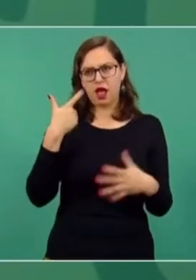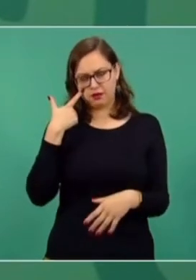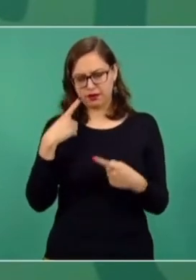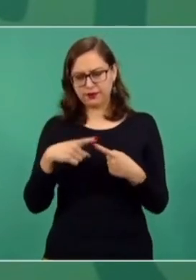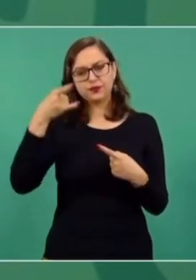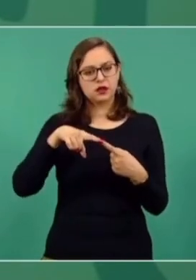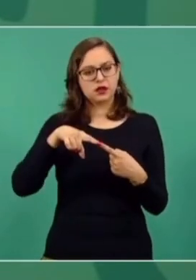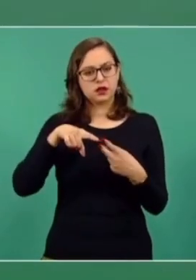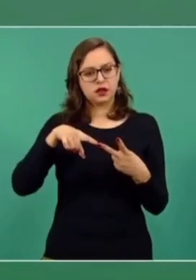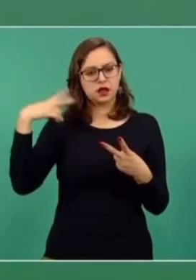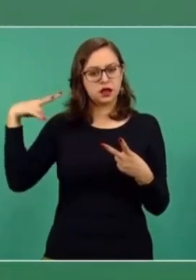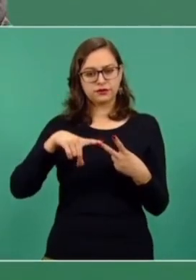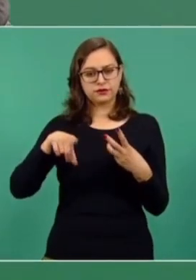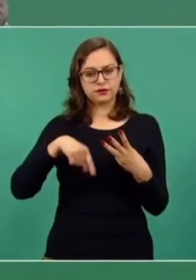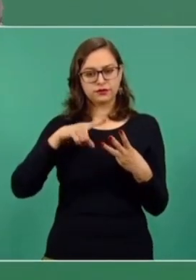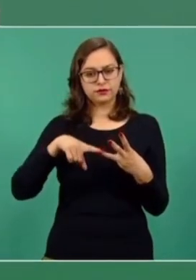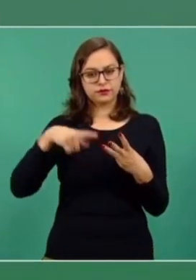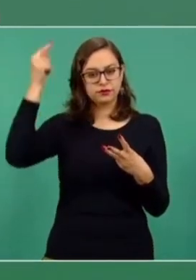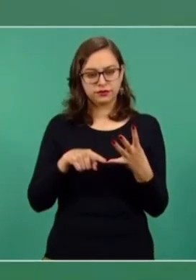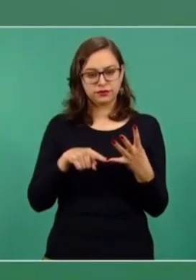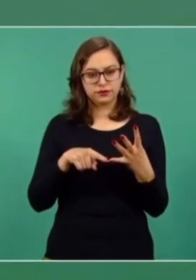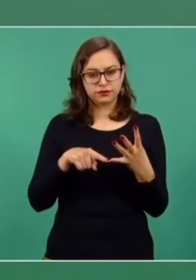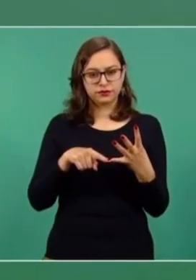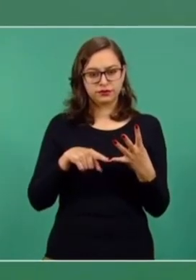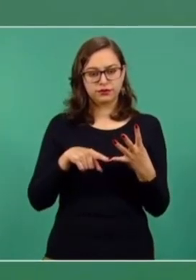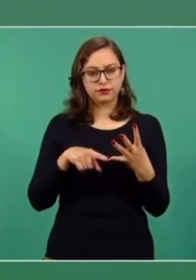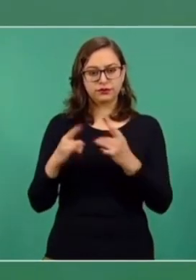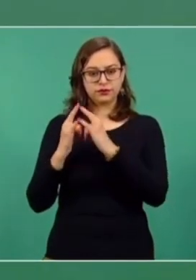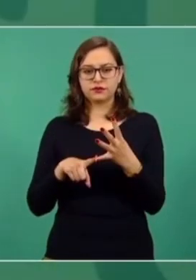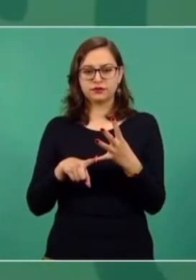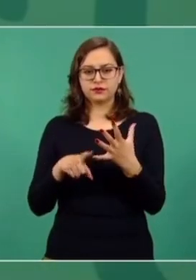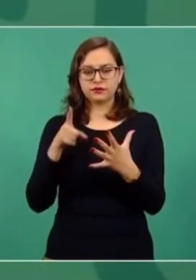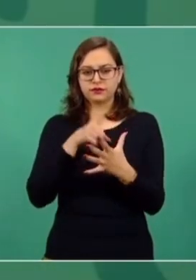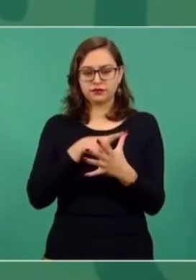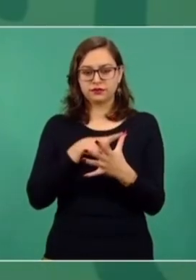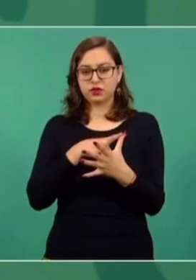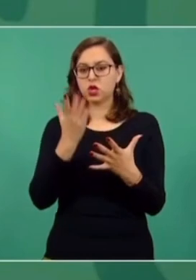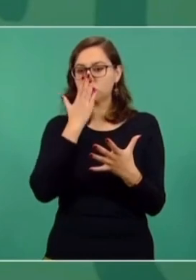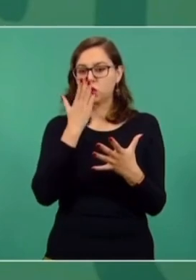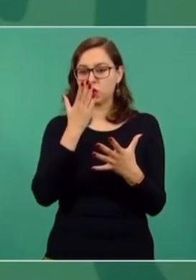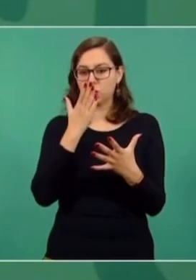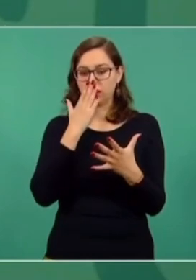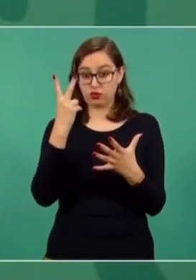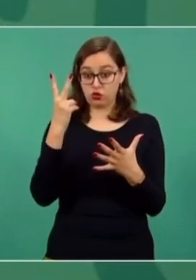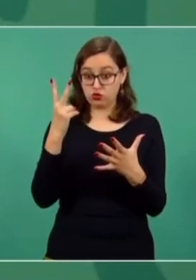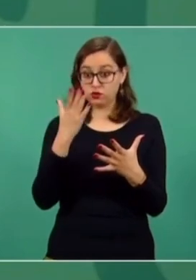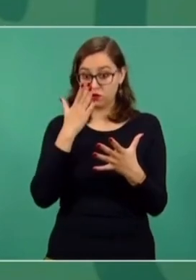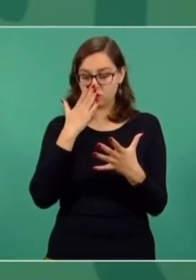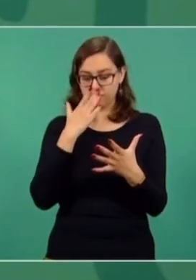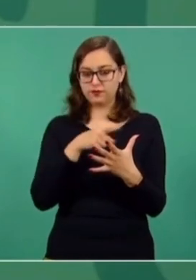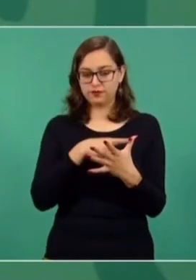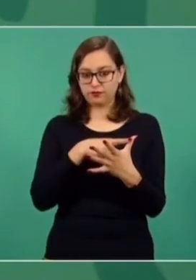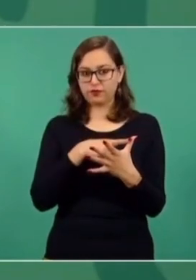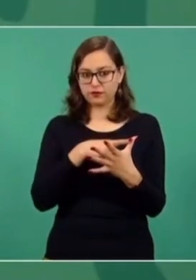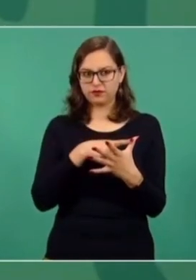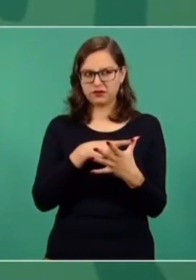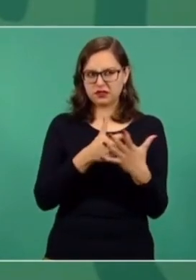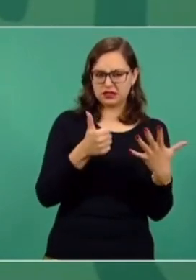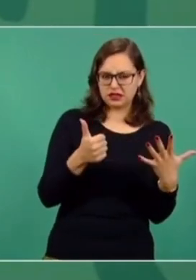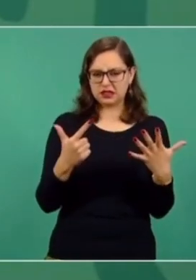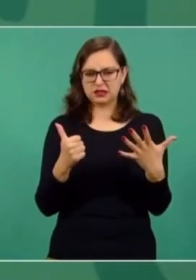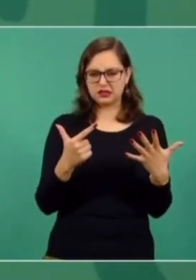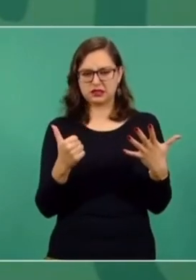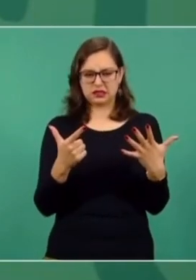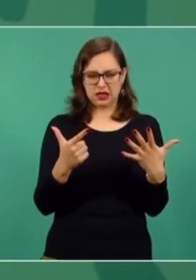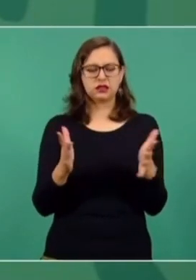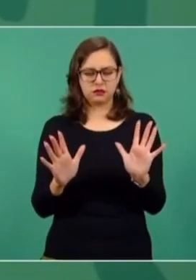Campeche, Veracruz, Texcoco, Estepito para boxeo, dos en Sonora, una en Obregón, otra en Hermosillo. Sí, son seis o siete, pero